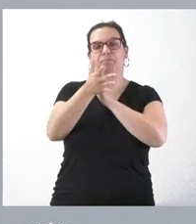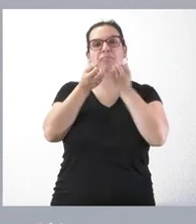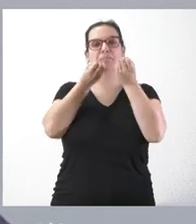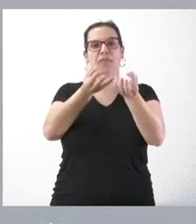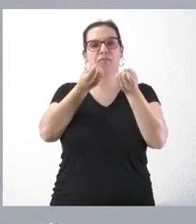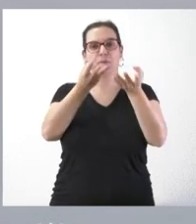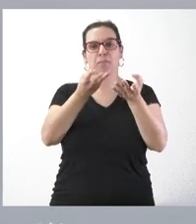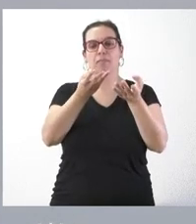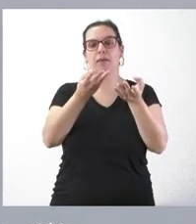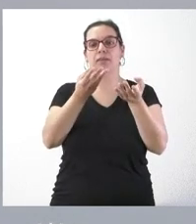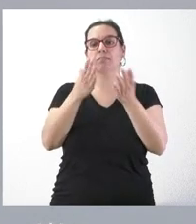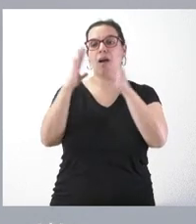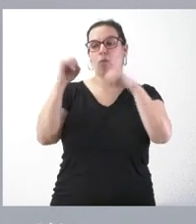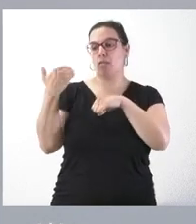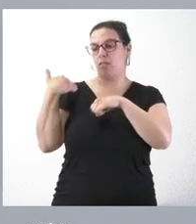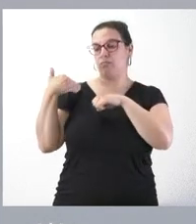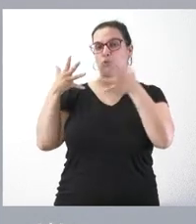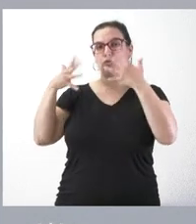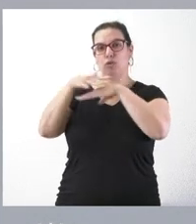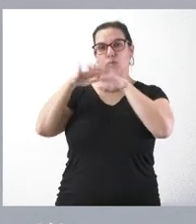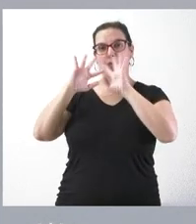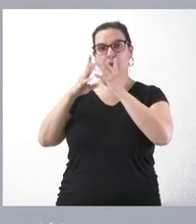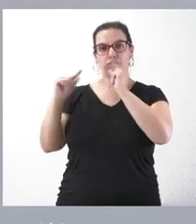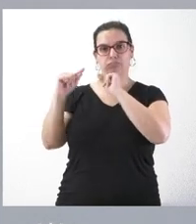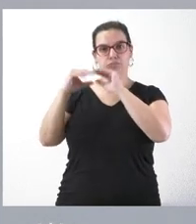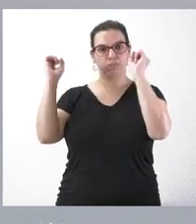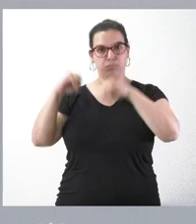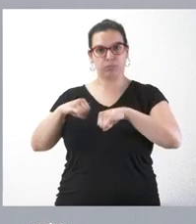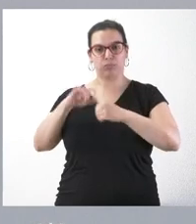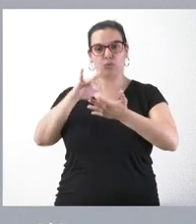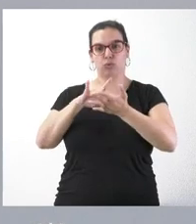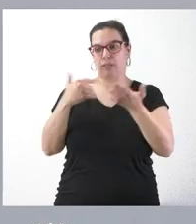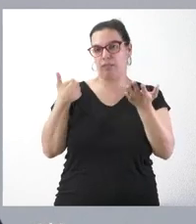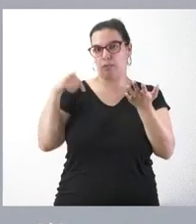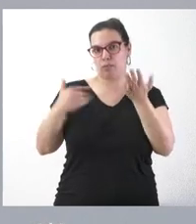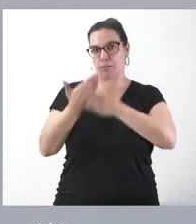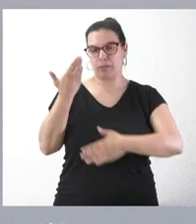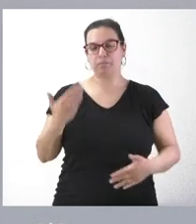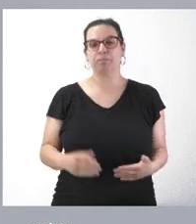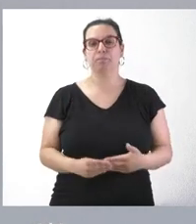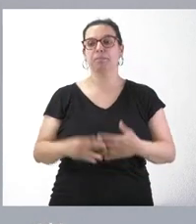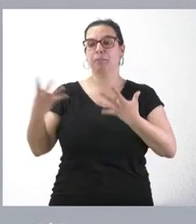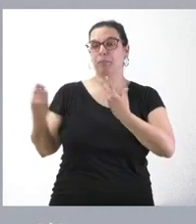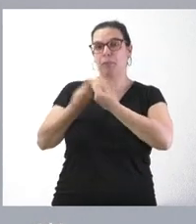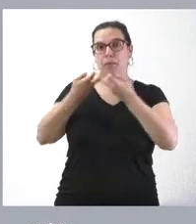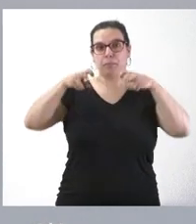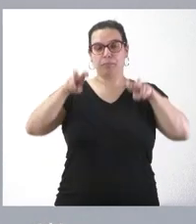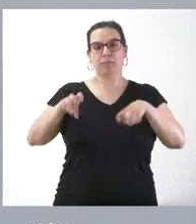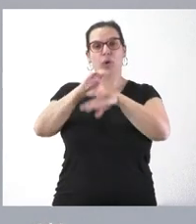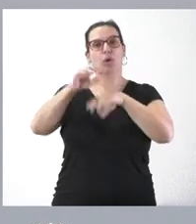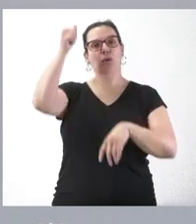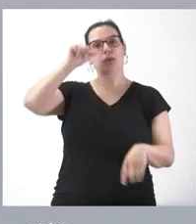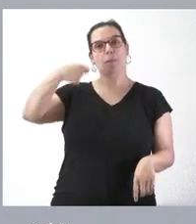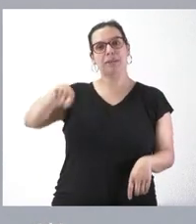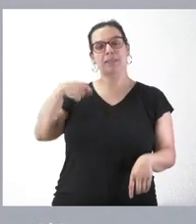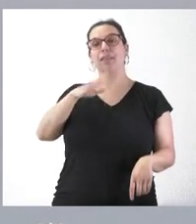contenido de los acuerdos del Consejo de Gobierno que se han celebrado esta mañana. Me acompaña el consejero de la Presidencia